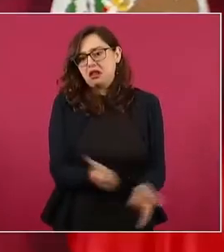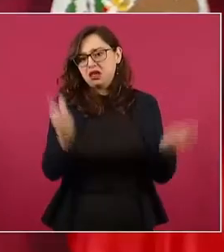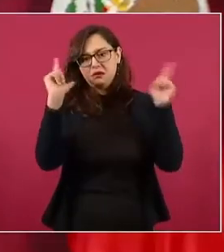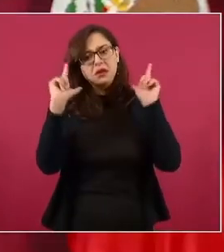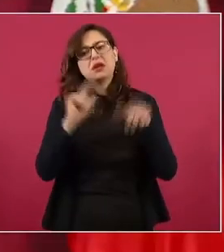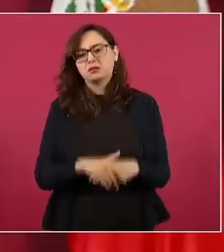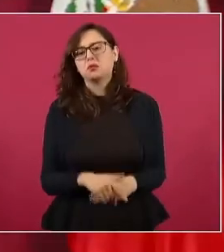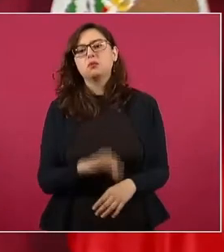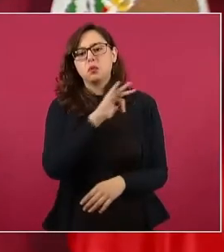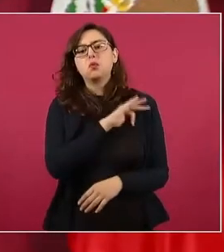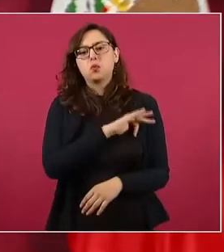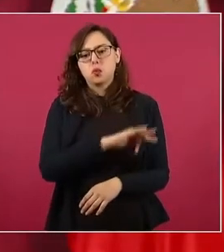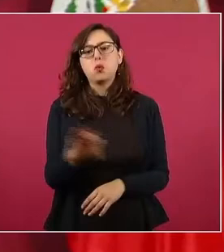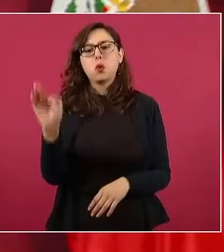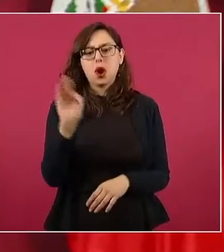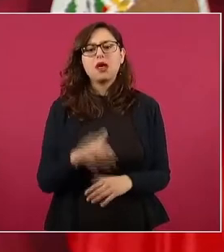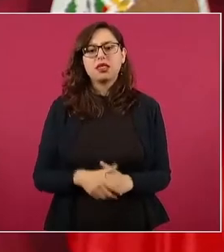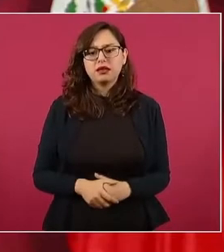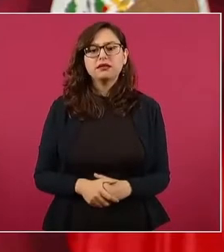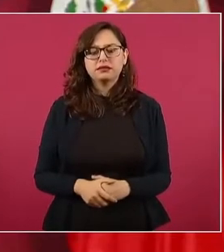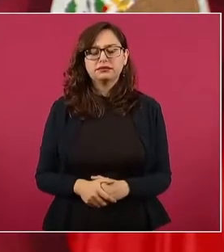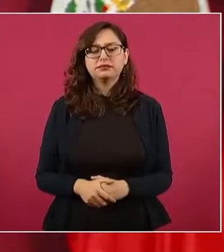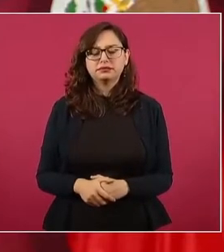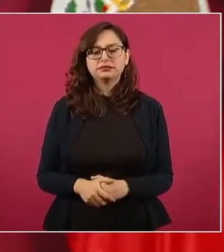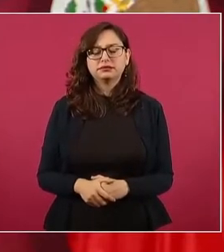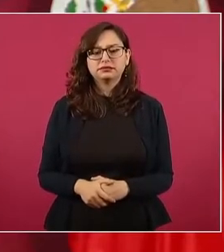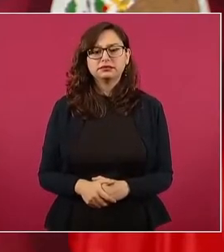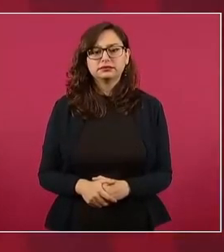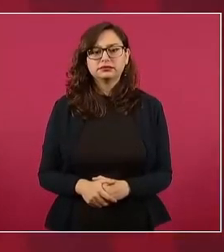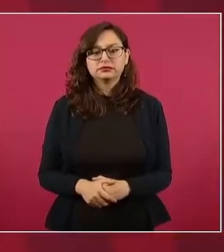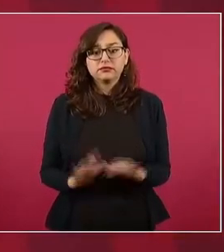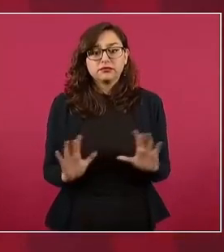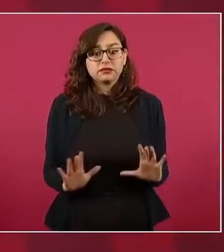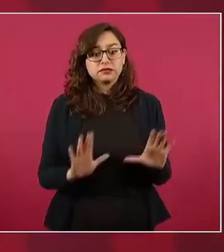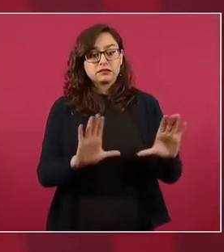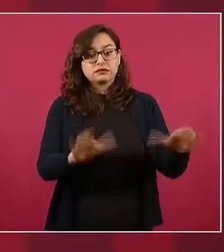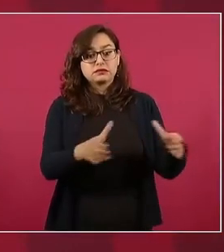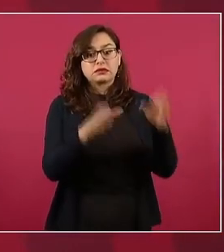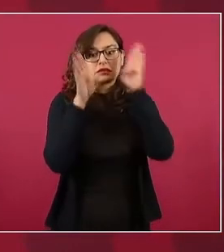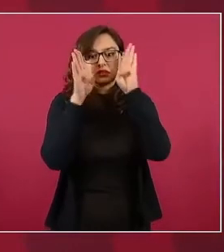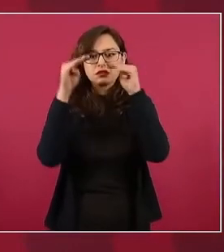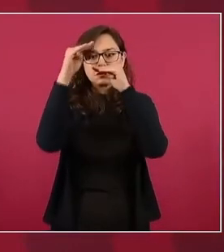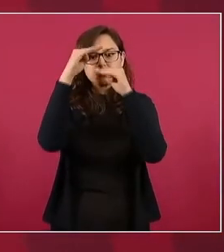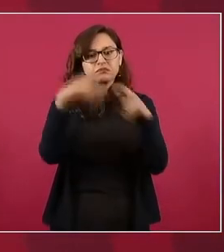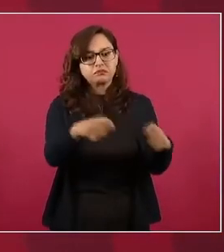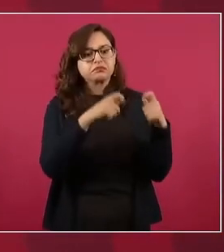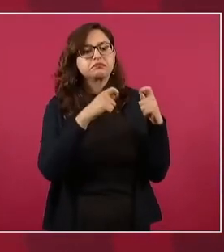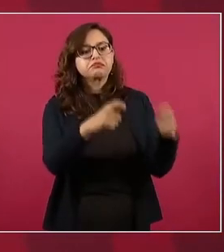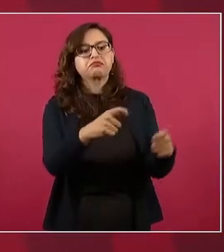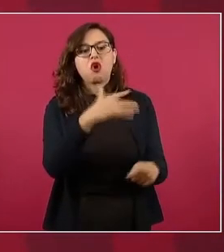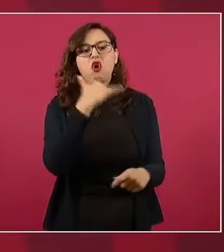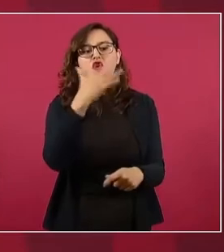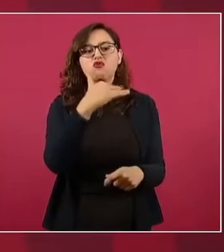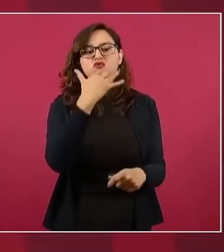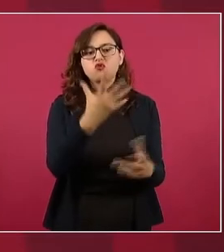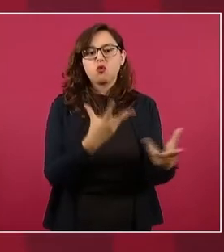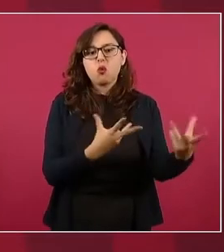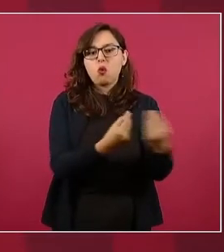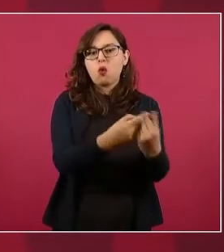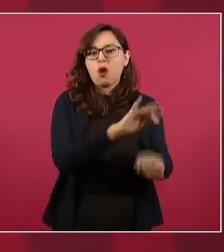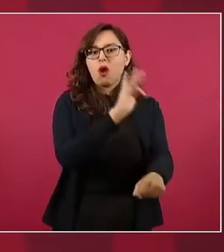al bloque conservador corrupto es libre.